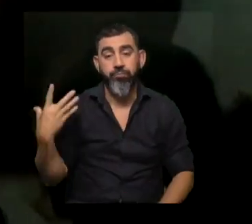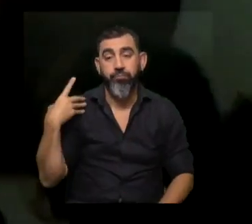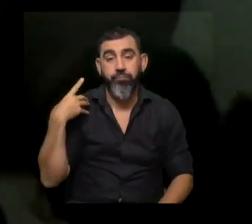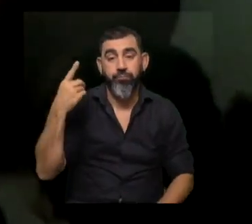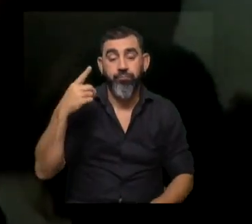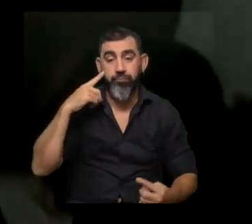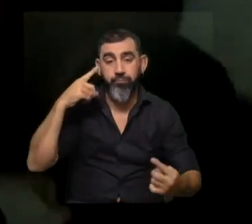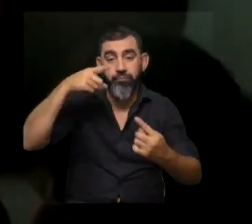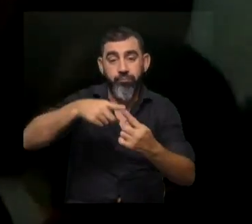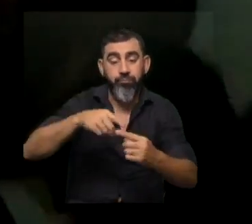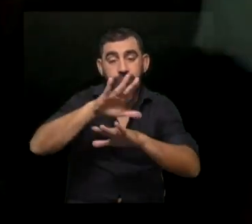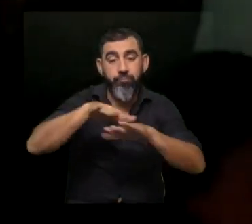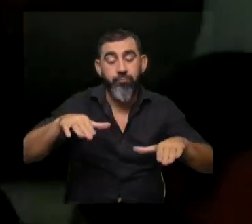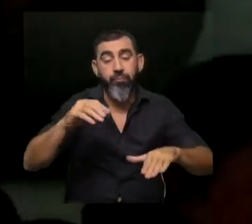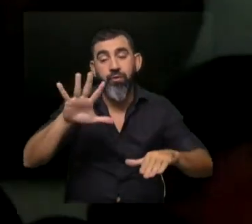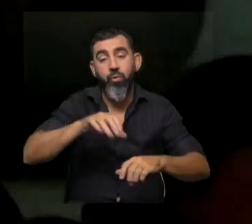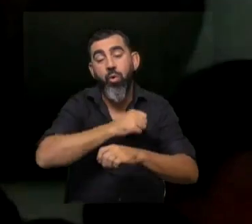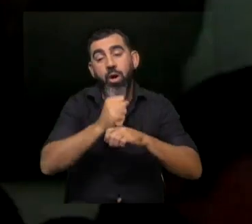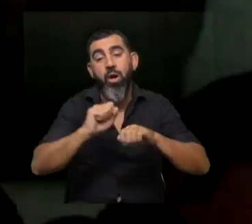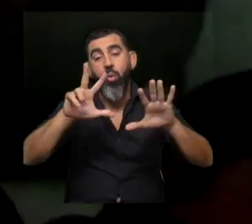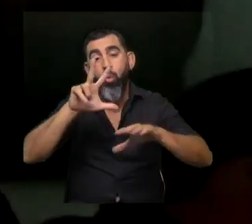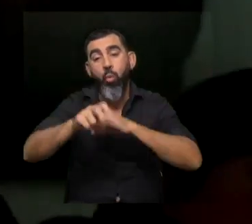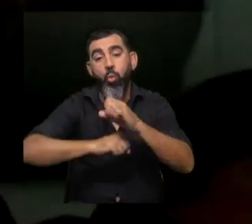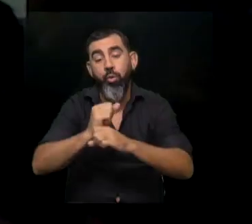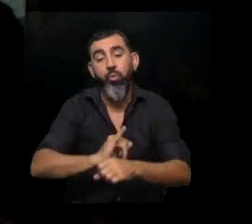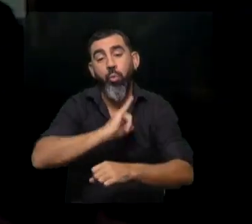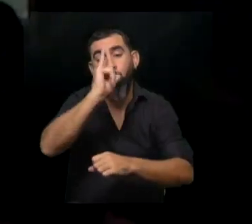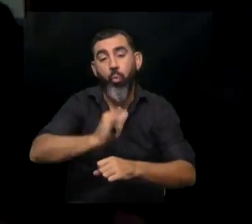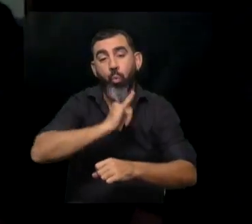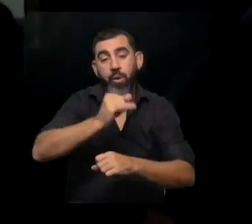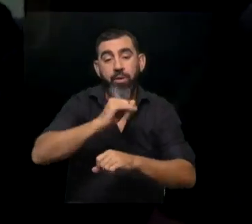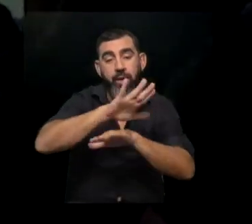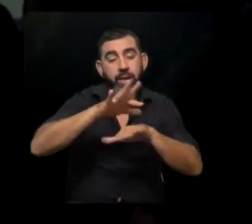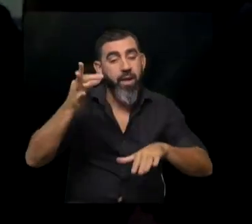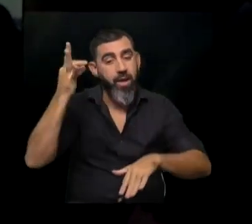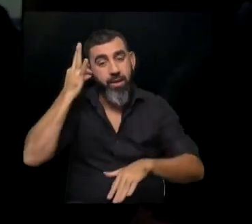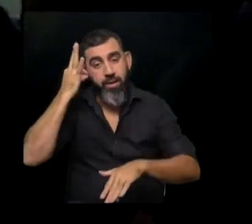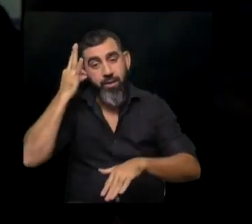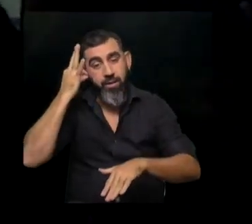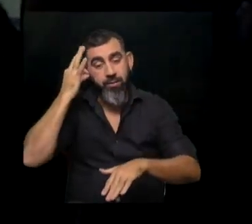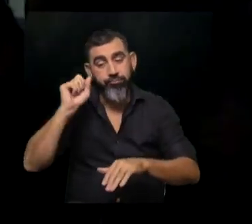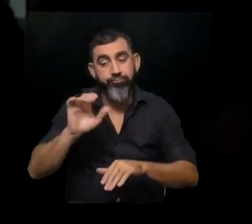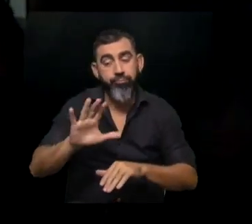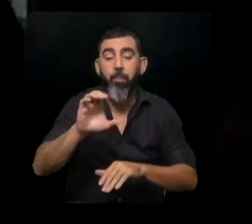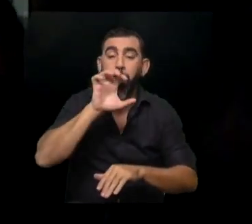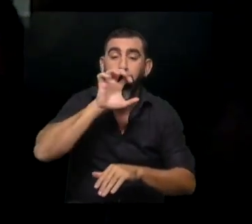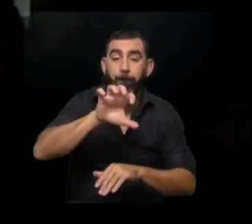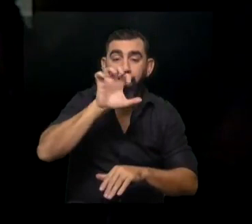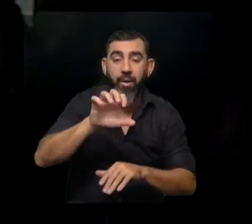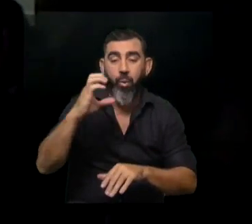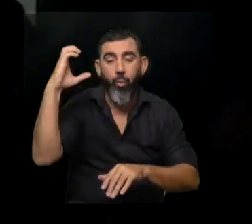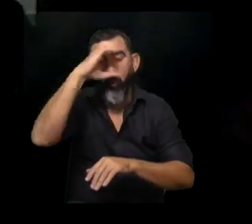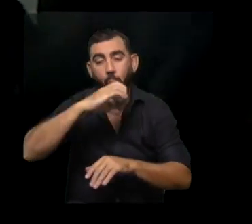a niños y niñas de entre 5 y 8 años, la obra narra las aventuras de una niña, su peculiar perro y un